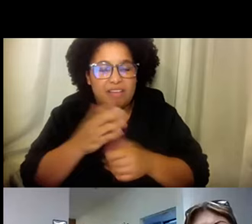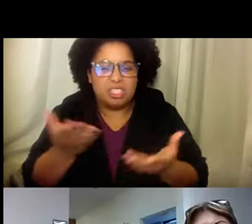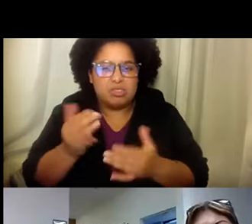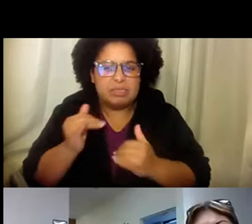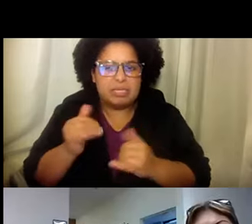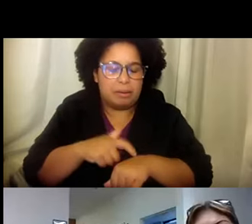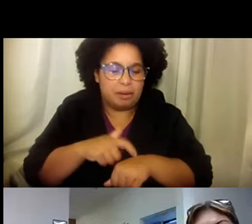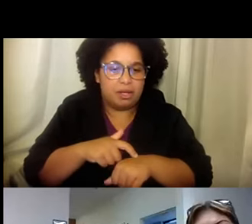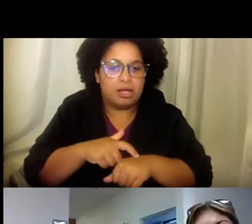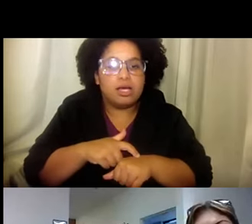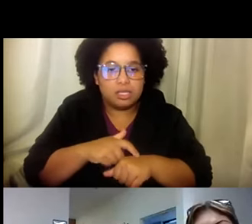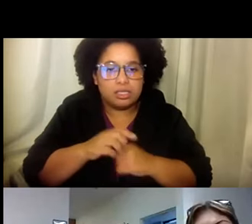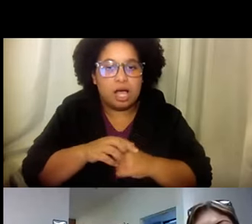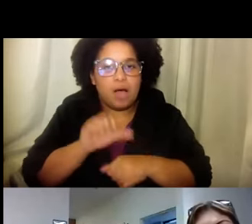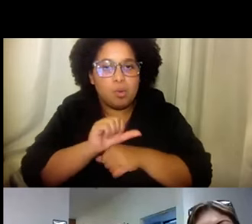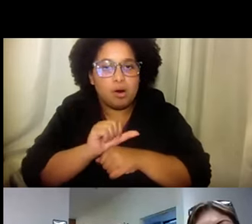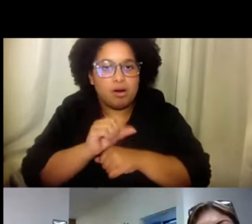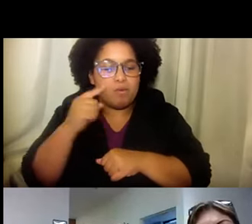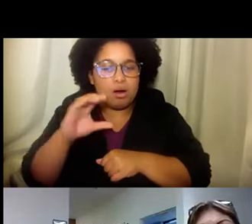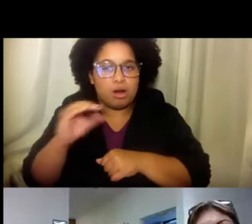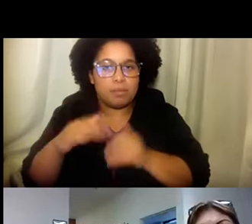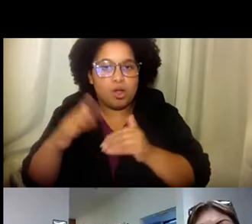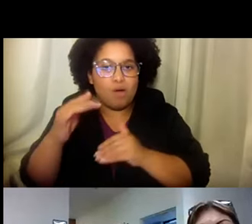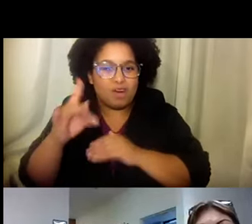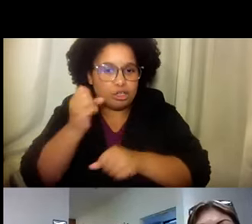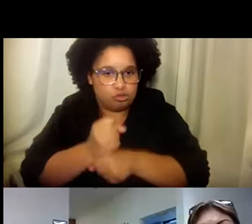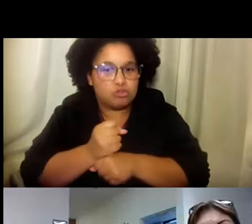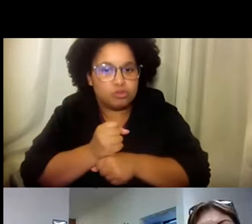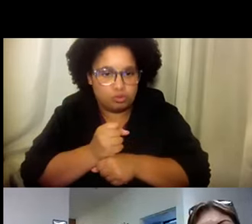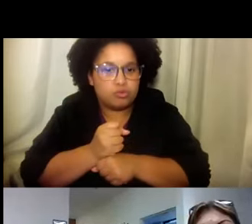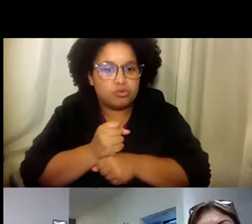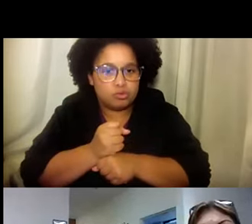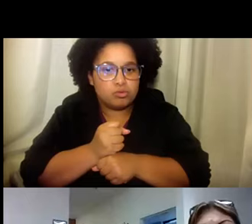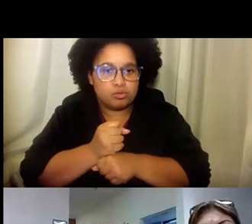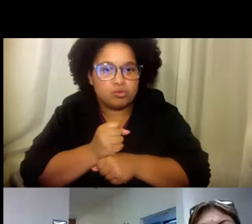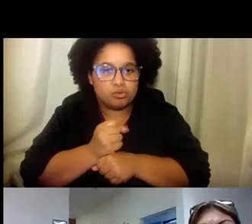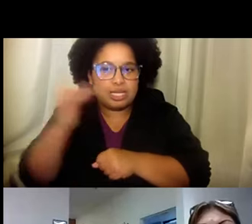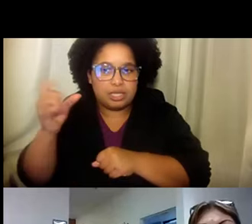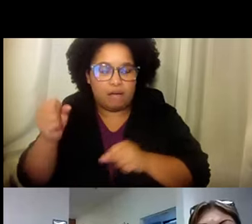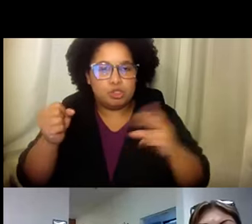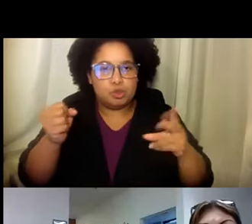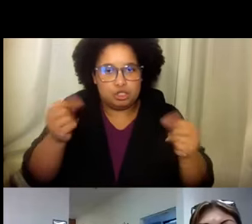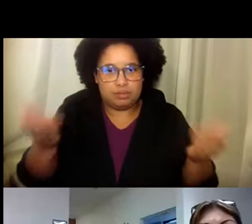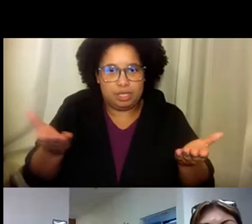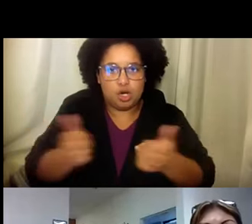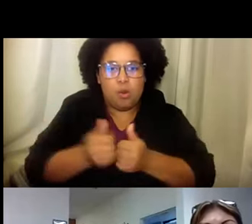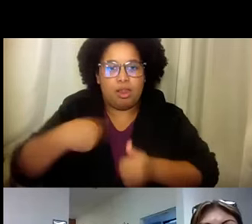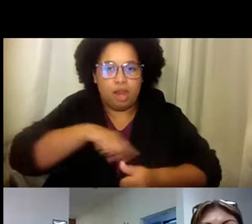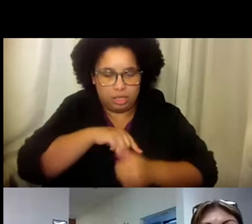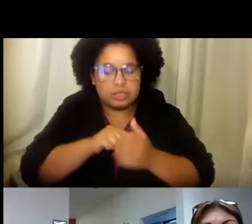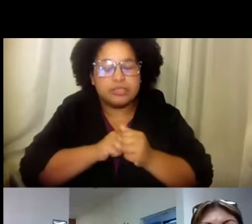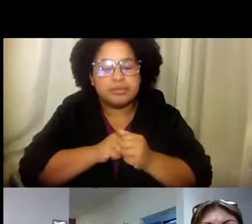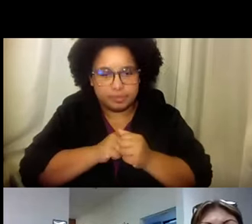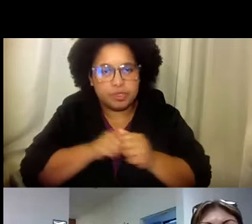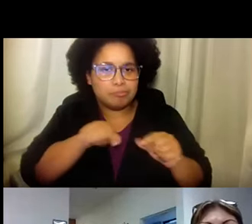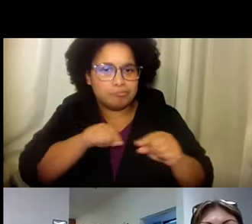he estado aquí ese tiempo todo también. Yo he trabajado por esta compañía, por esta empresa, por más de ocho años. Así que he estado aquí todo el tiempo que he